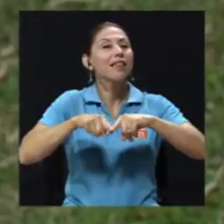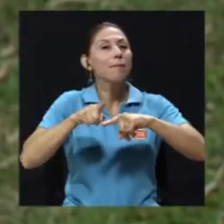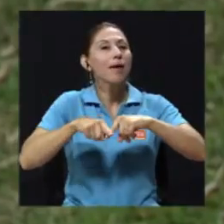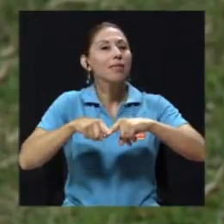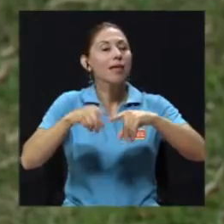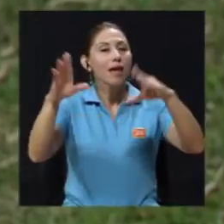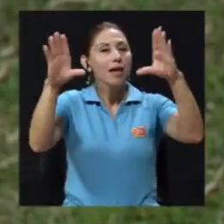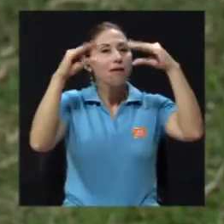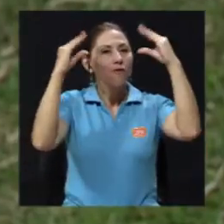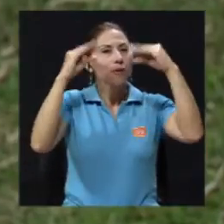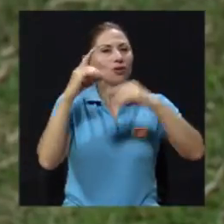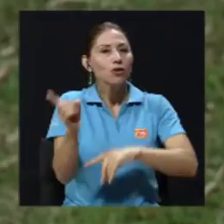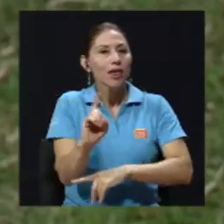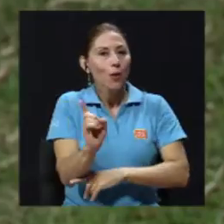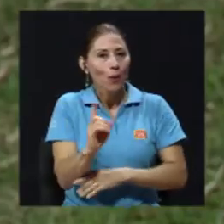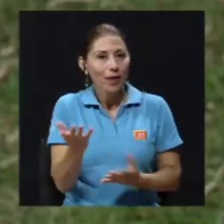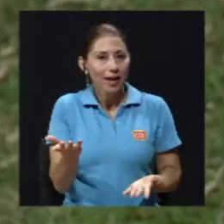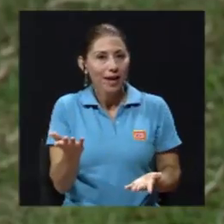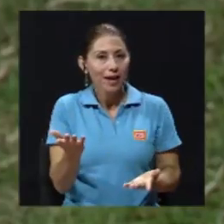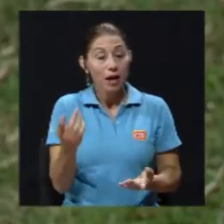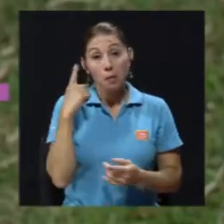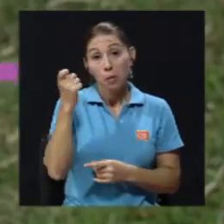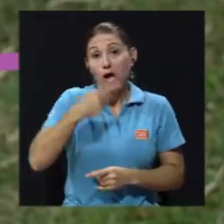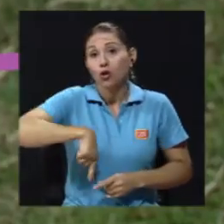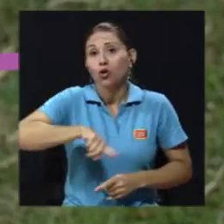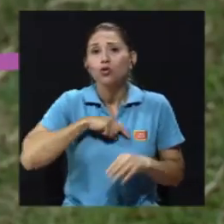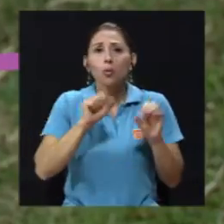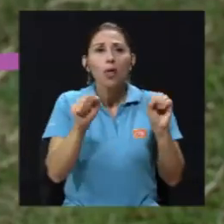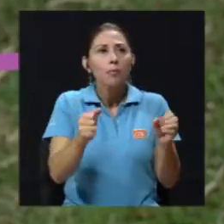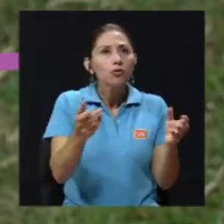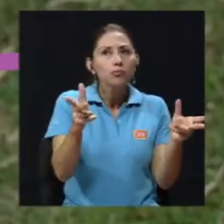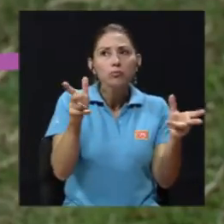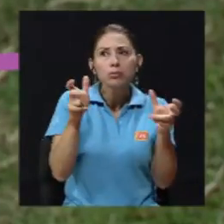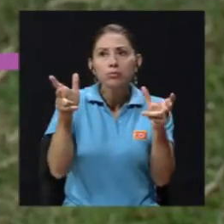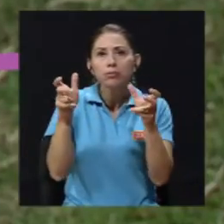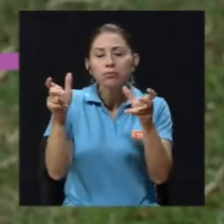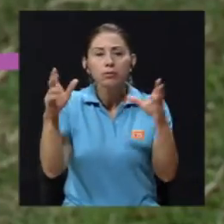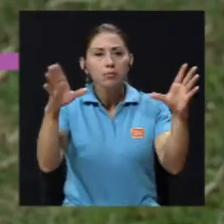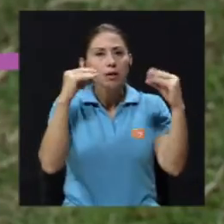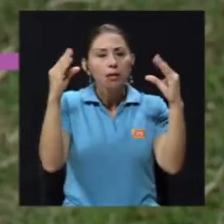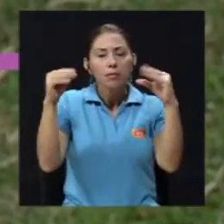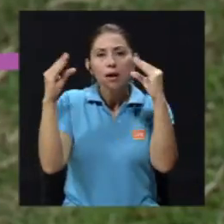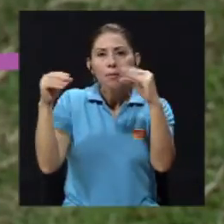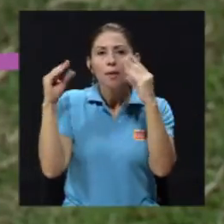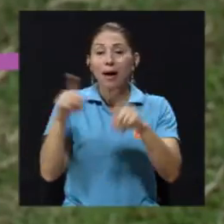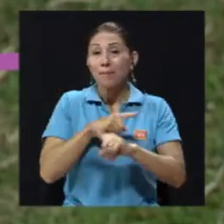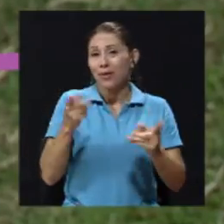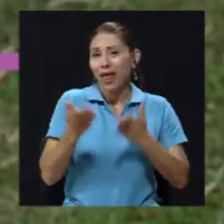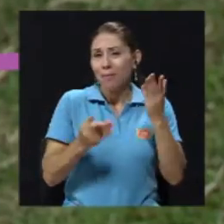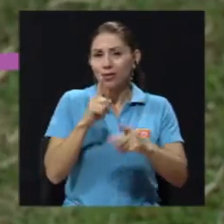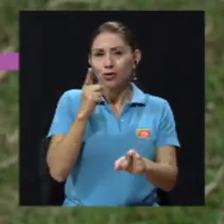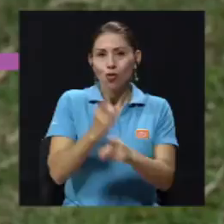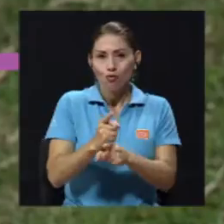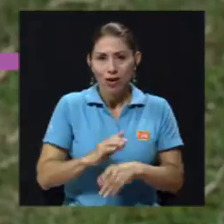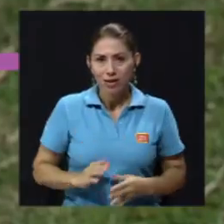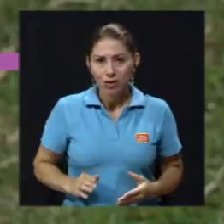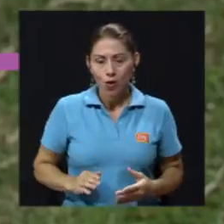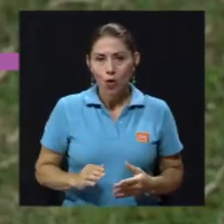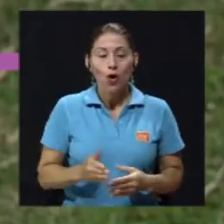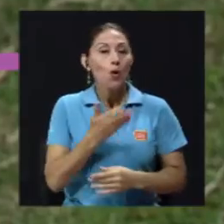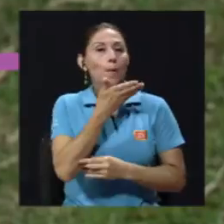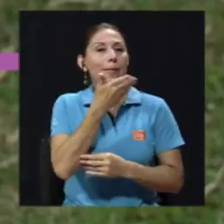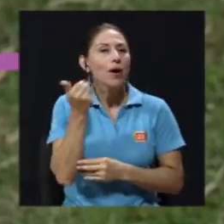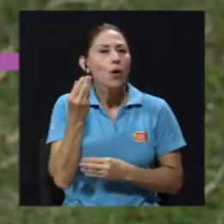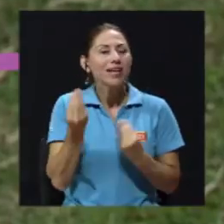la información, porque podemos tener información de muchos lugares los cuales no es lo correcto. Lo ideal es recibir